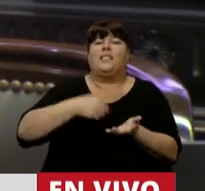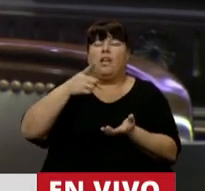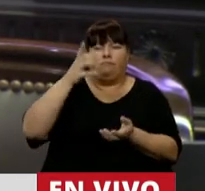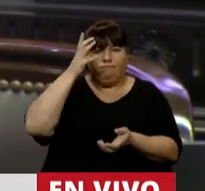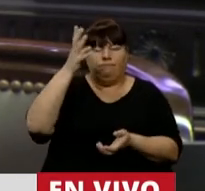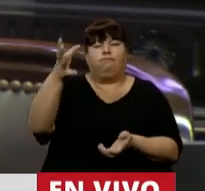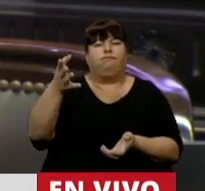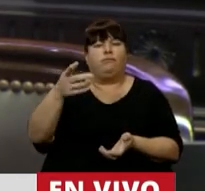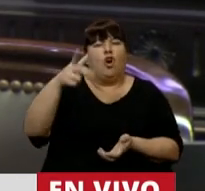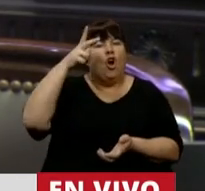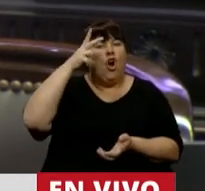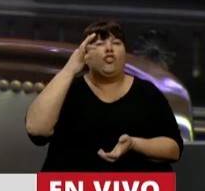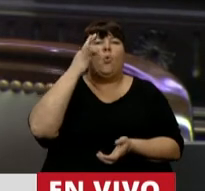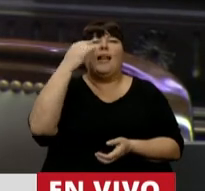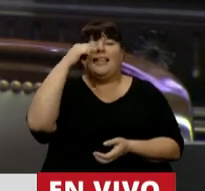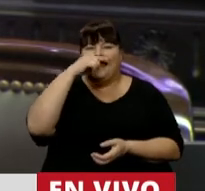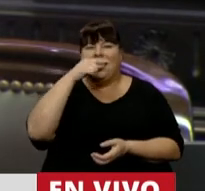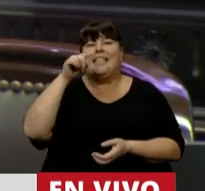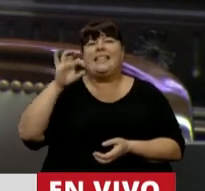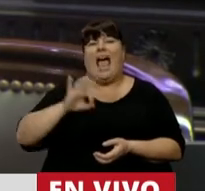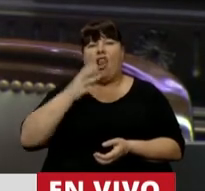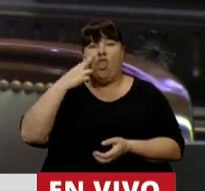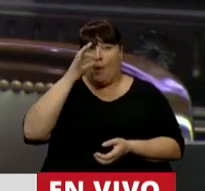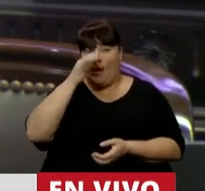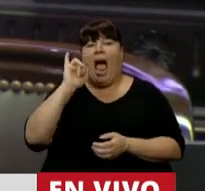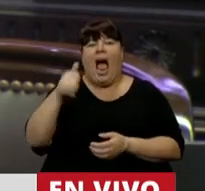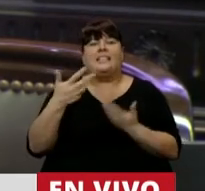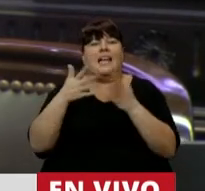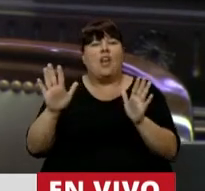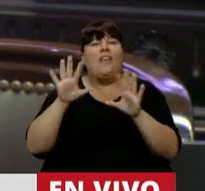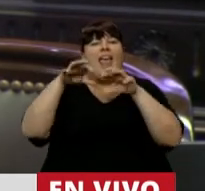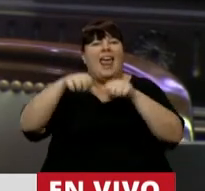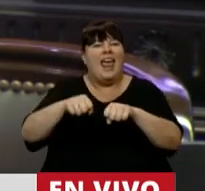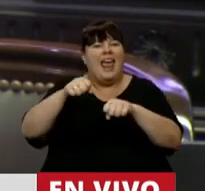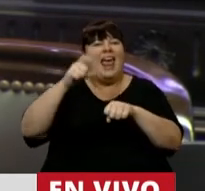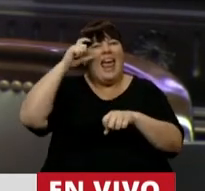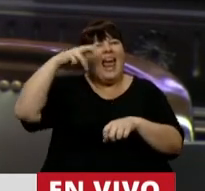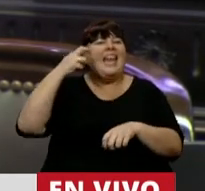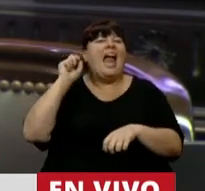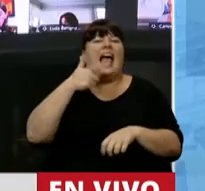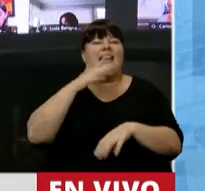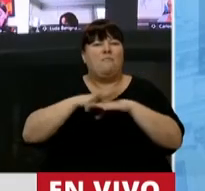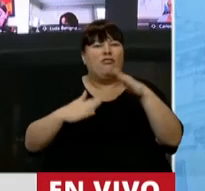extremo el 8.47 del 20, aceptando la renuncia del interventor del ENARGAS.